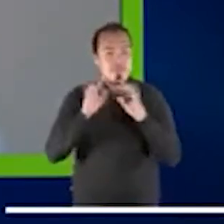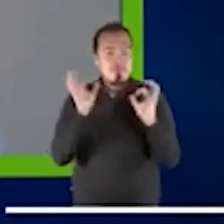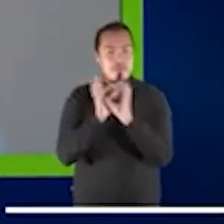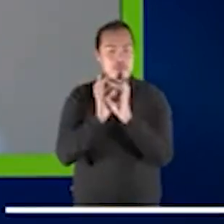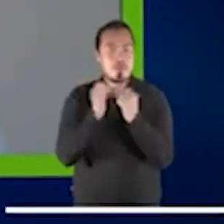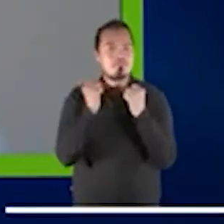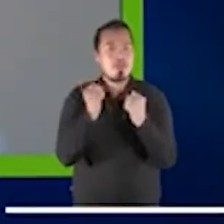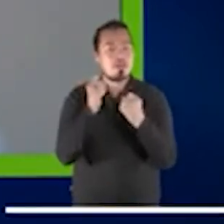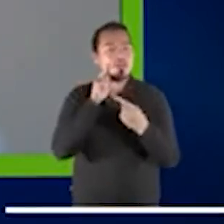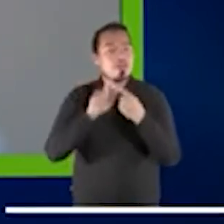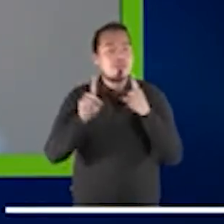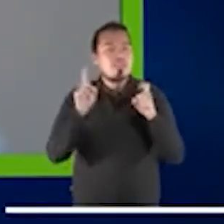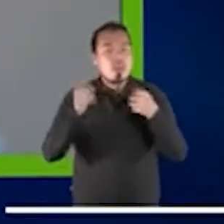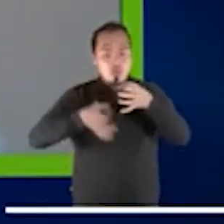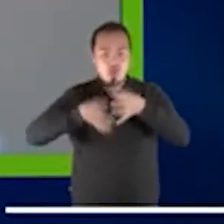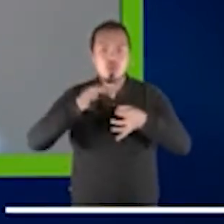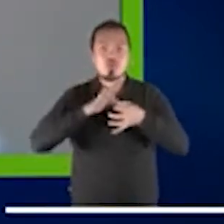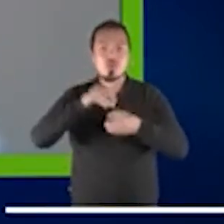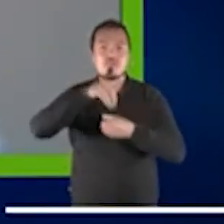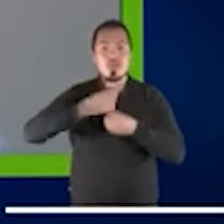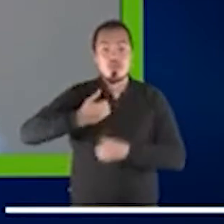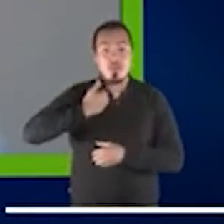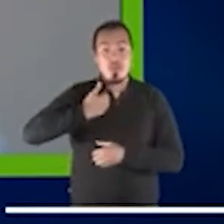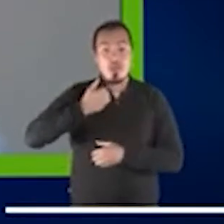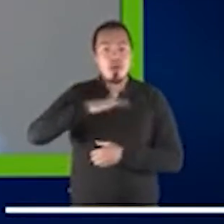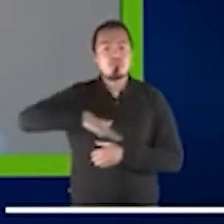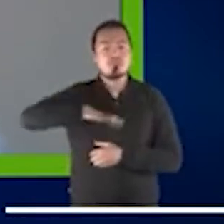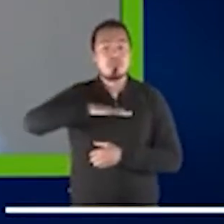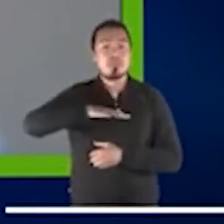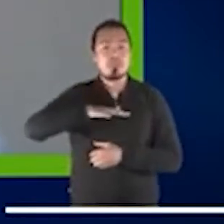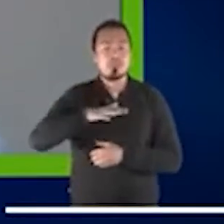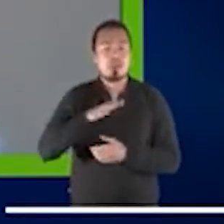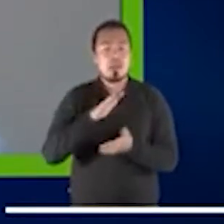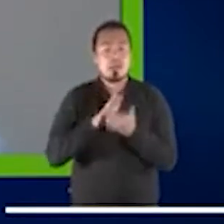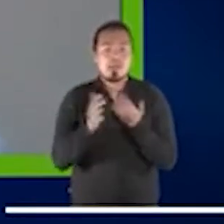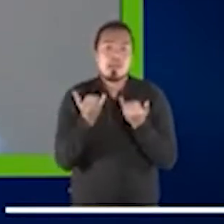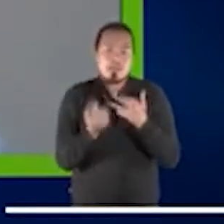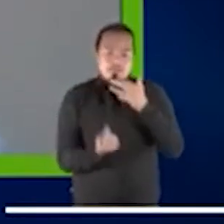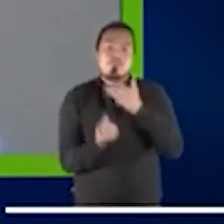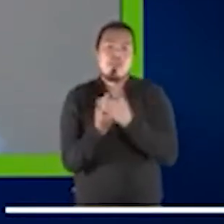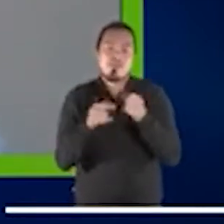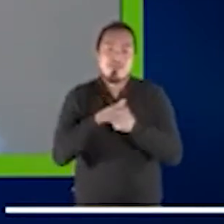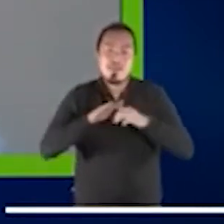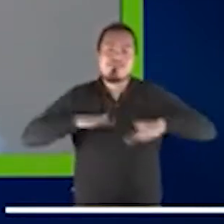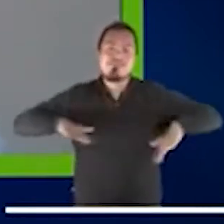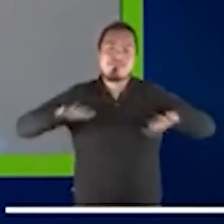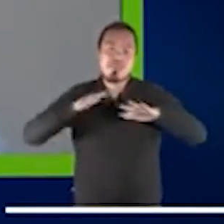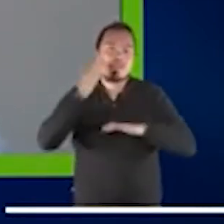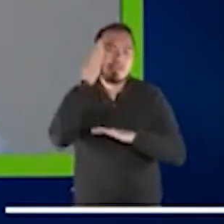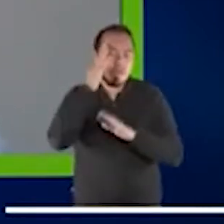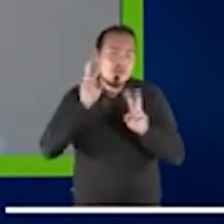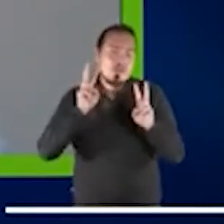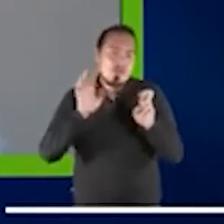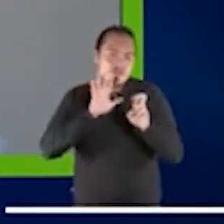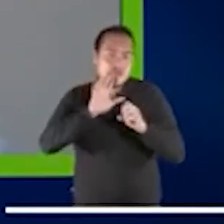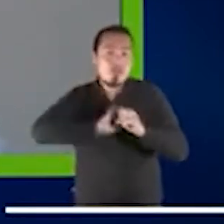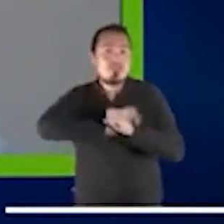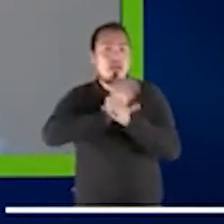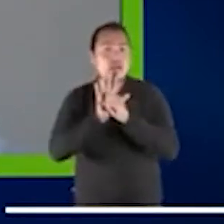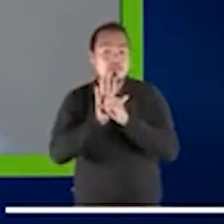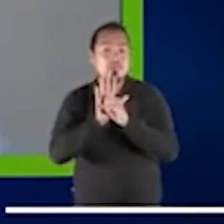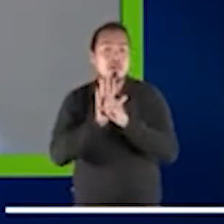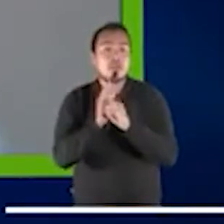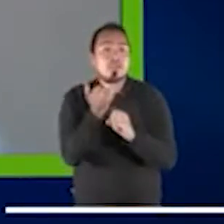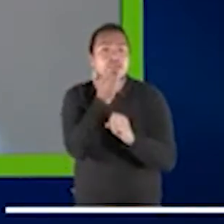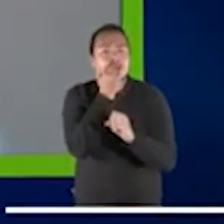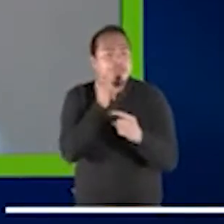un poco más sobre la justicia juvenil en tiempo de pandemia y ver cómo la justicia restaurativa